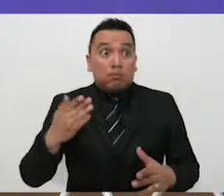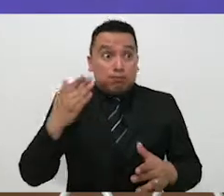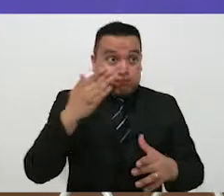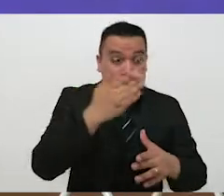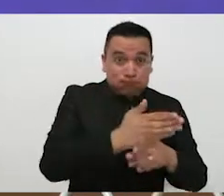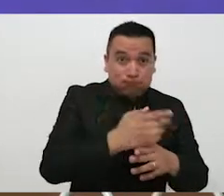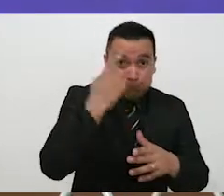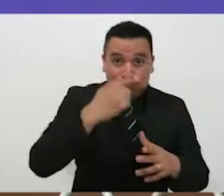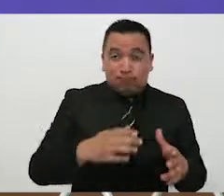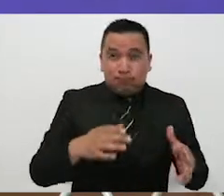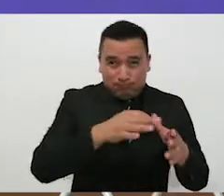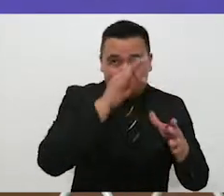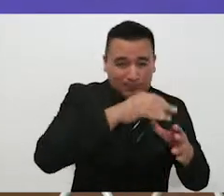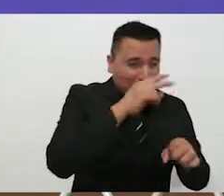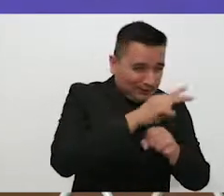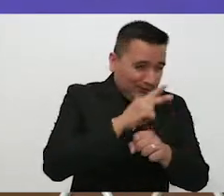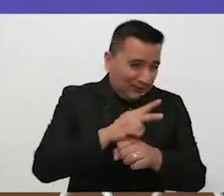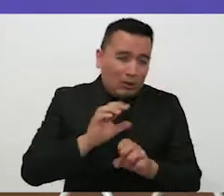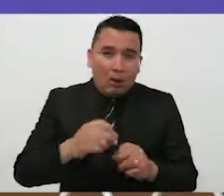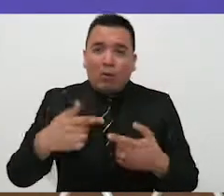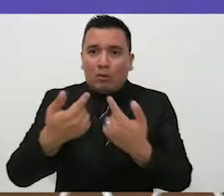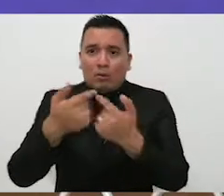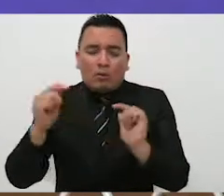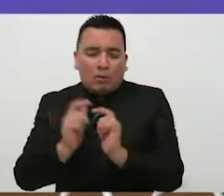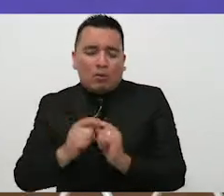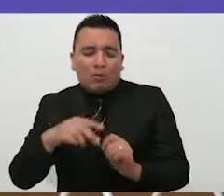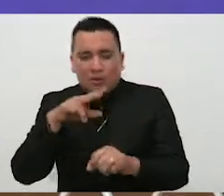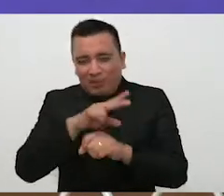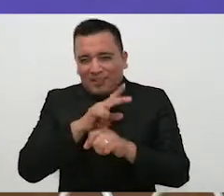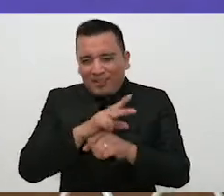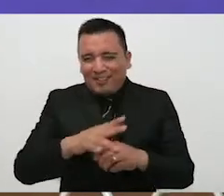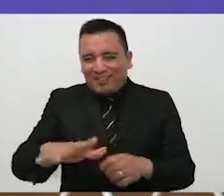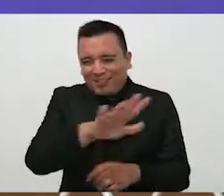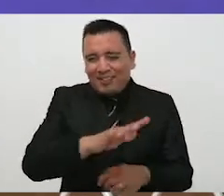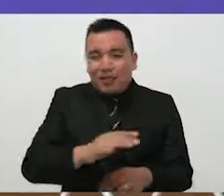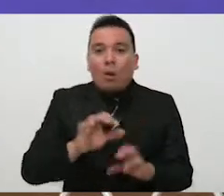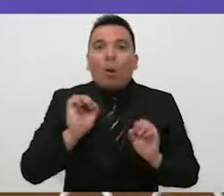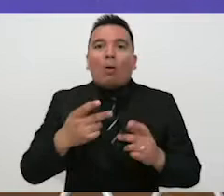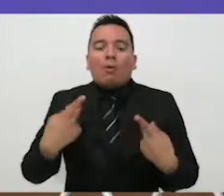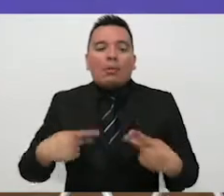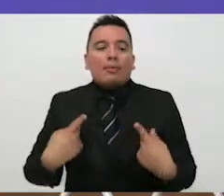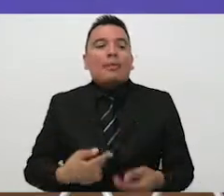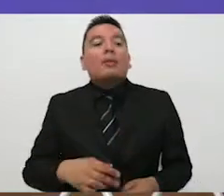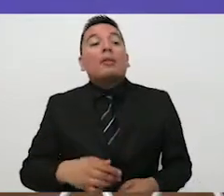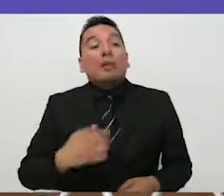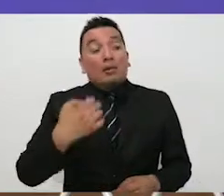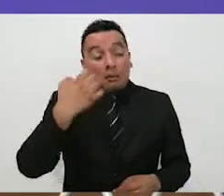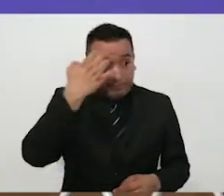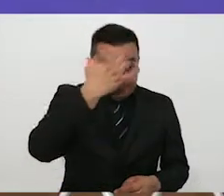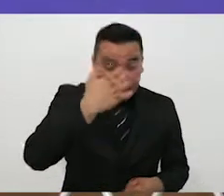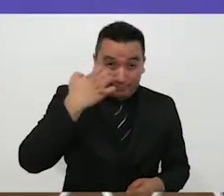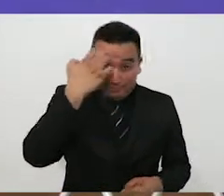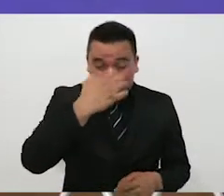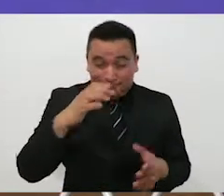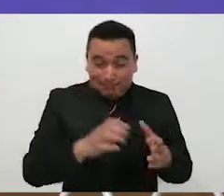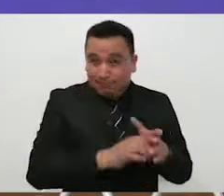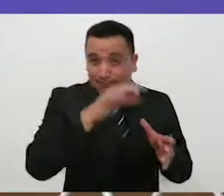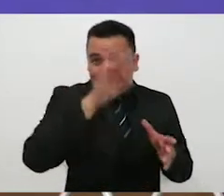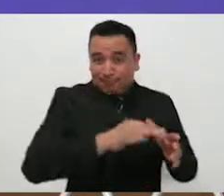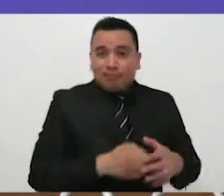los comités distritales y también a los supervisores electorales. ¿Qué pretendemos con esto? Que ellos puedan